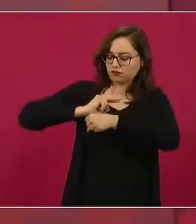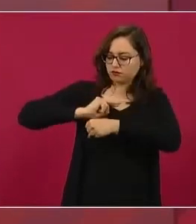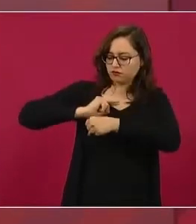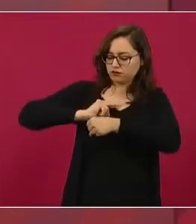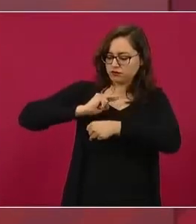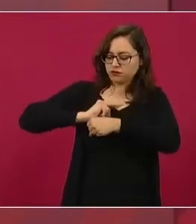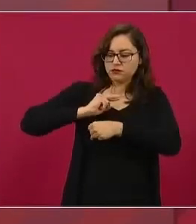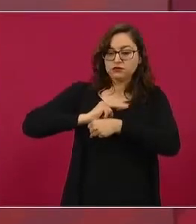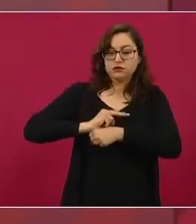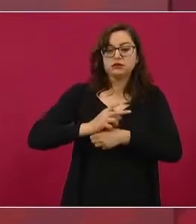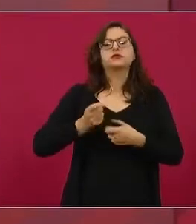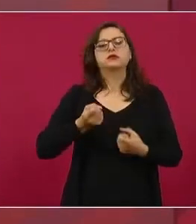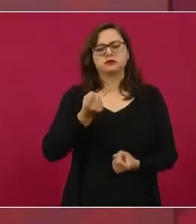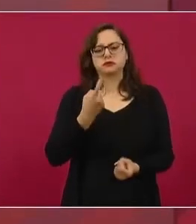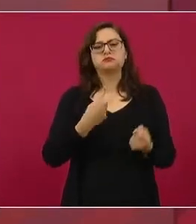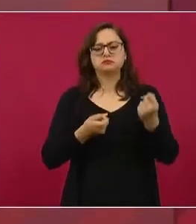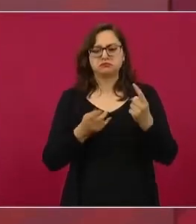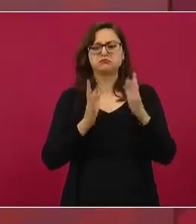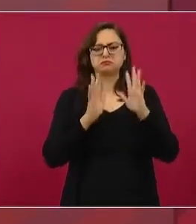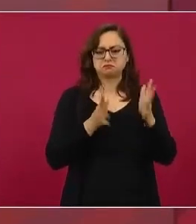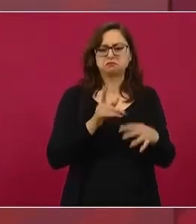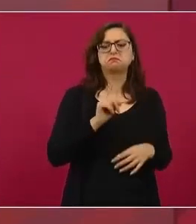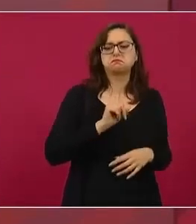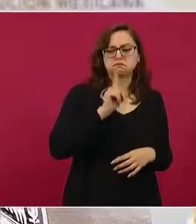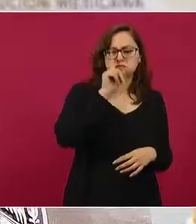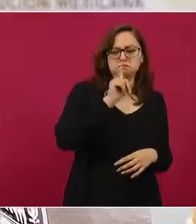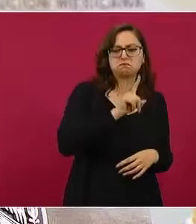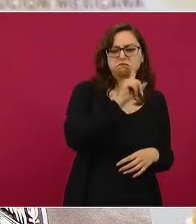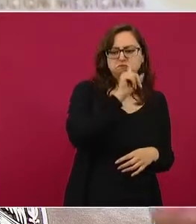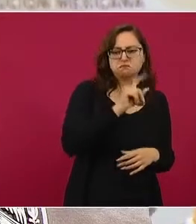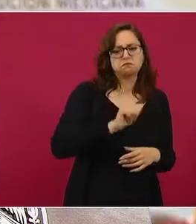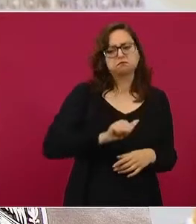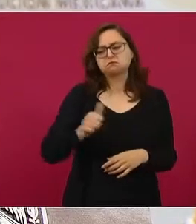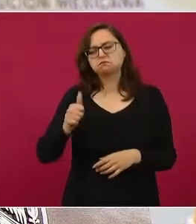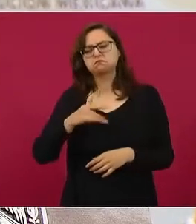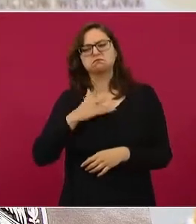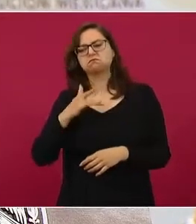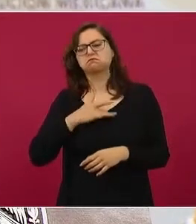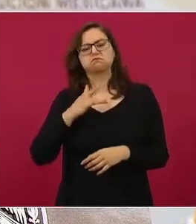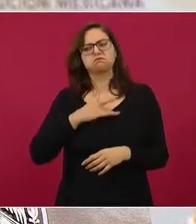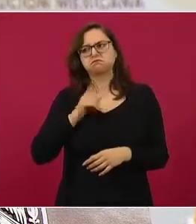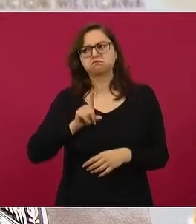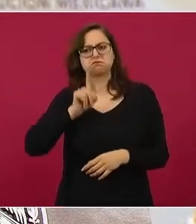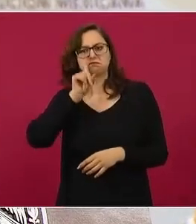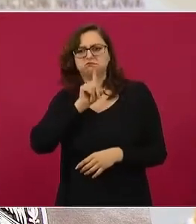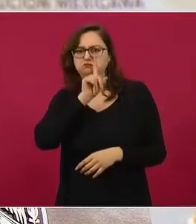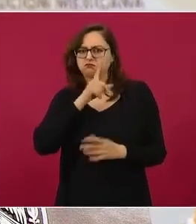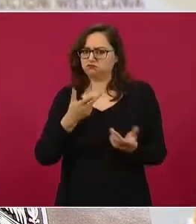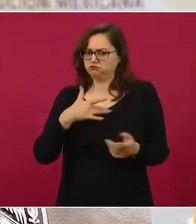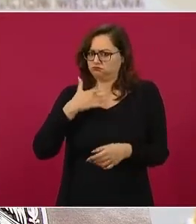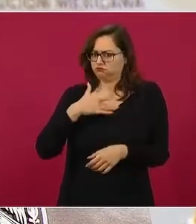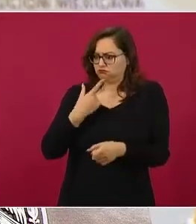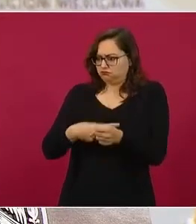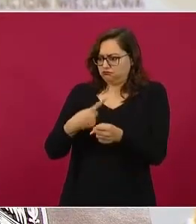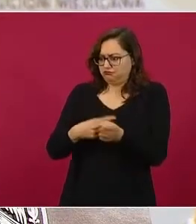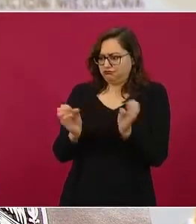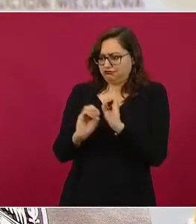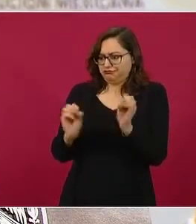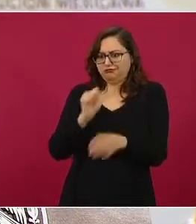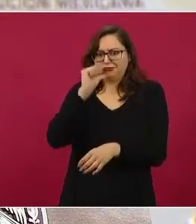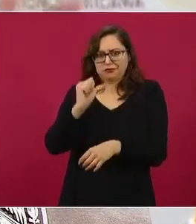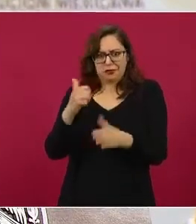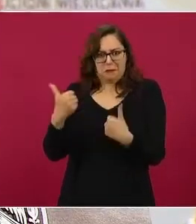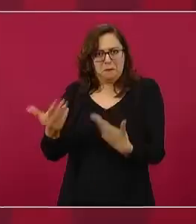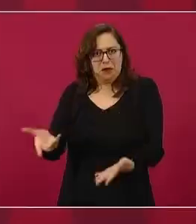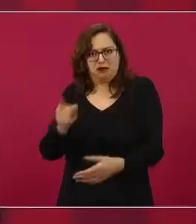podido hacernos alguna prueba, otros no la hemos hecho porque no tenemos o no hemos padecido de